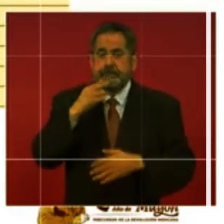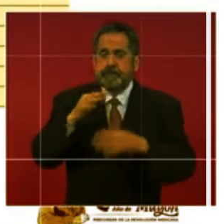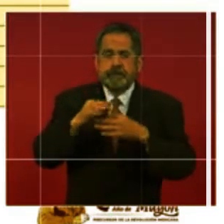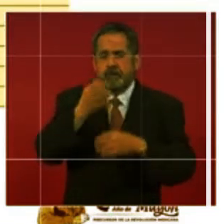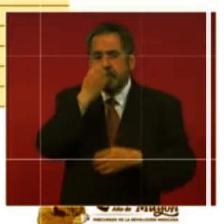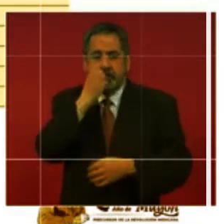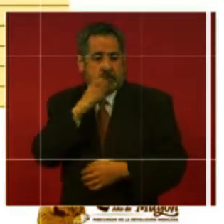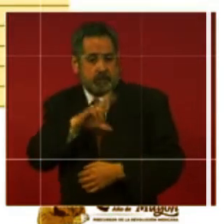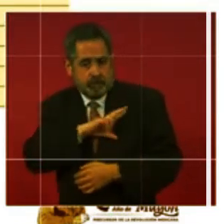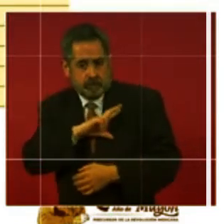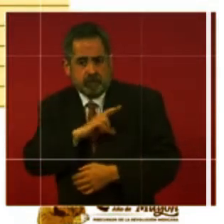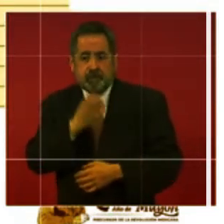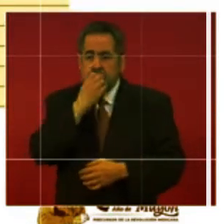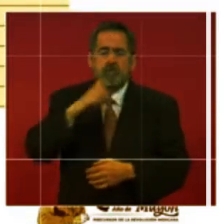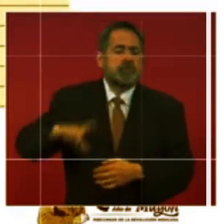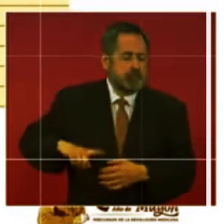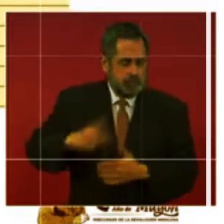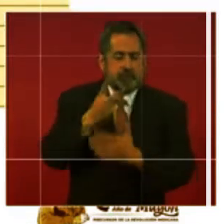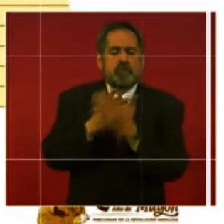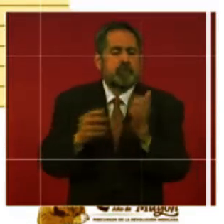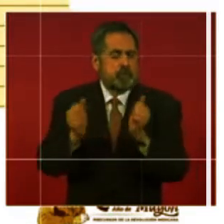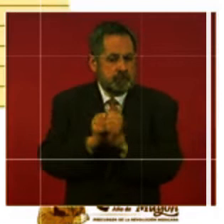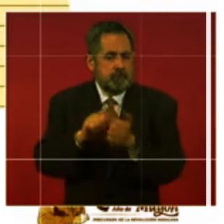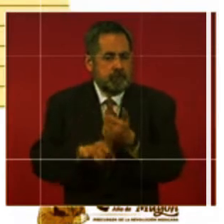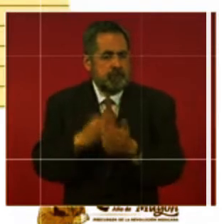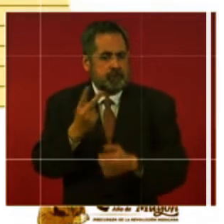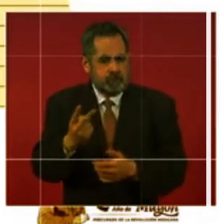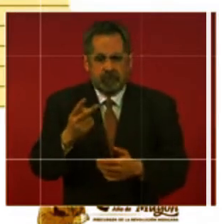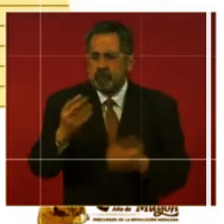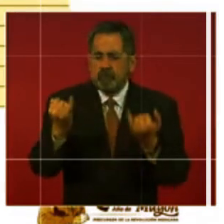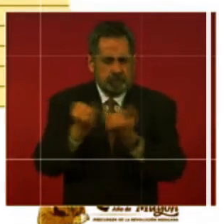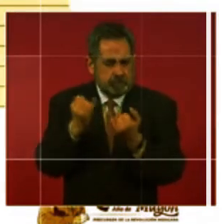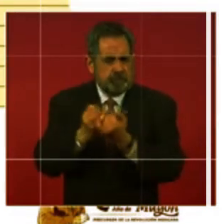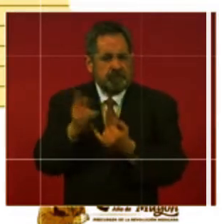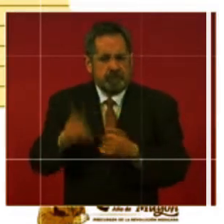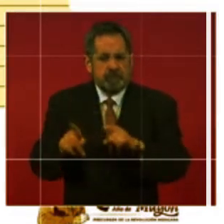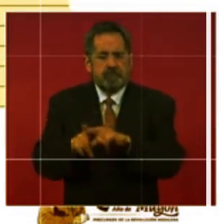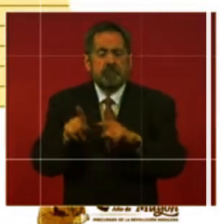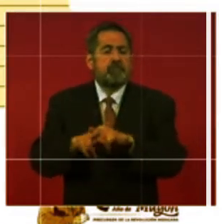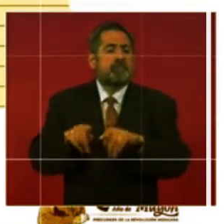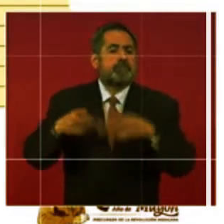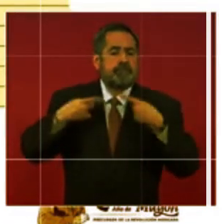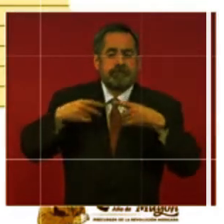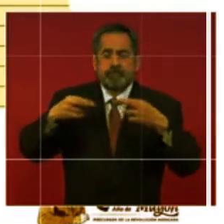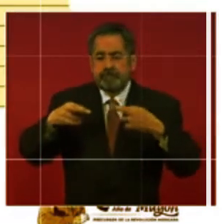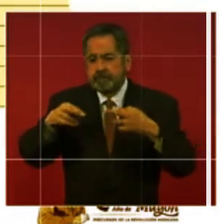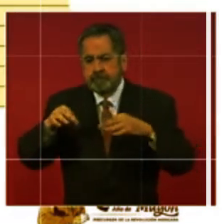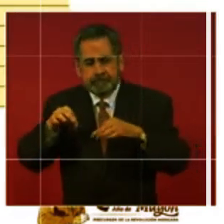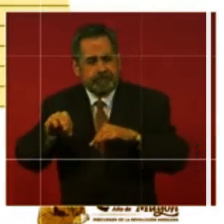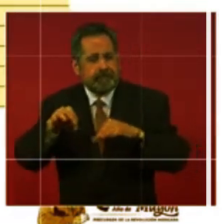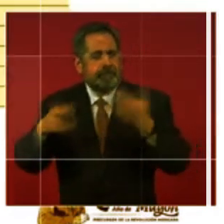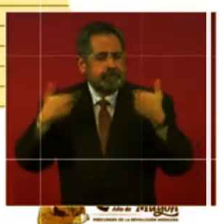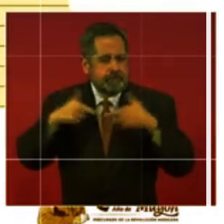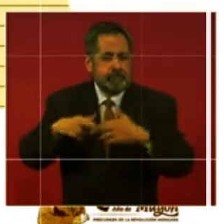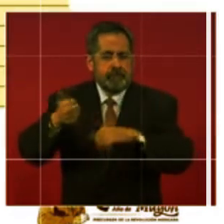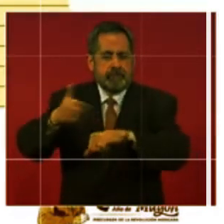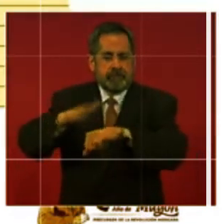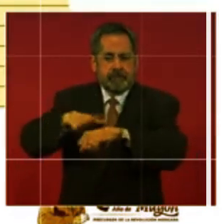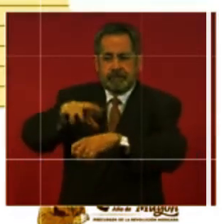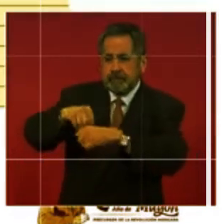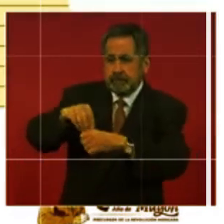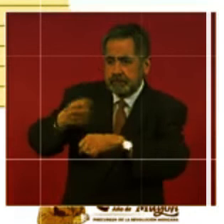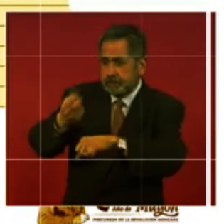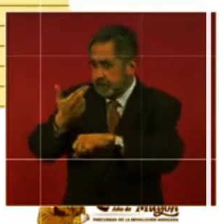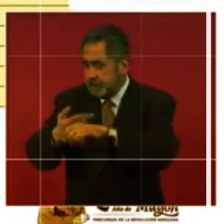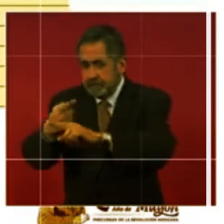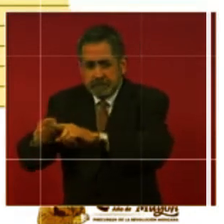privadas, que se tomó en cuenta no solamente maestros, sino personal también manual, personal administrativo, y ahorita los estados que